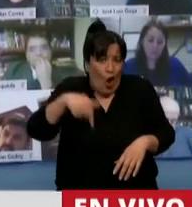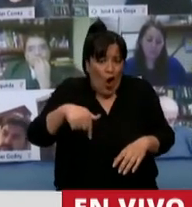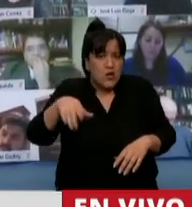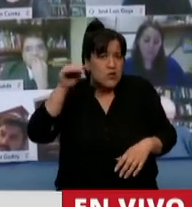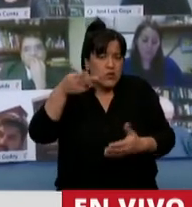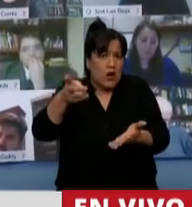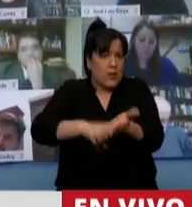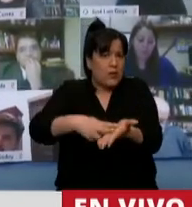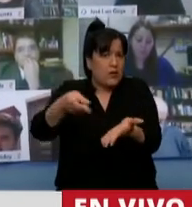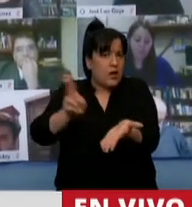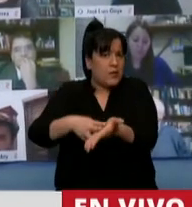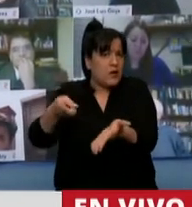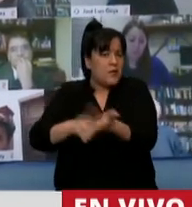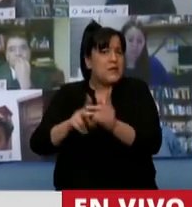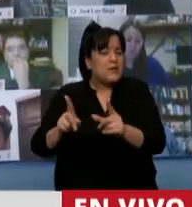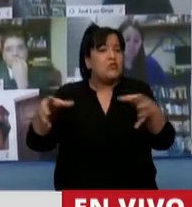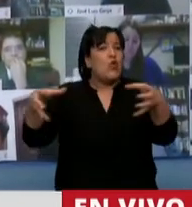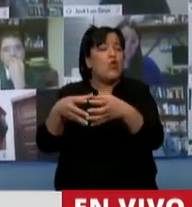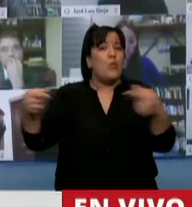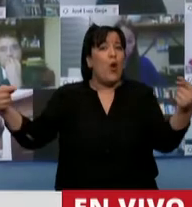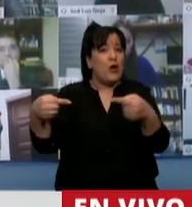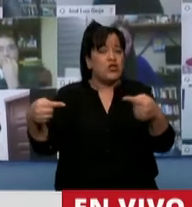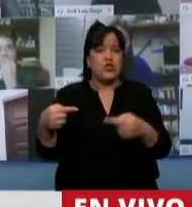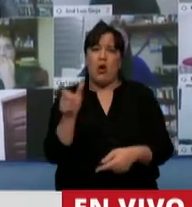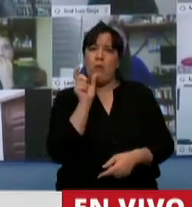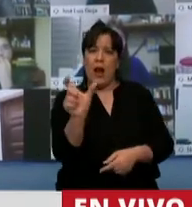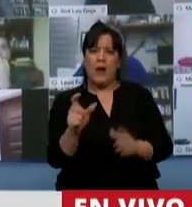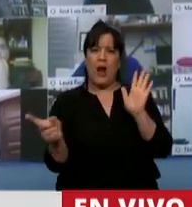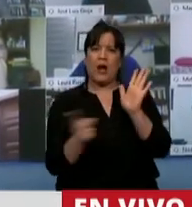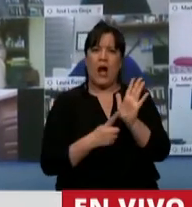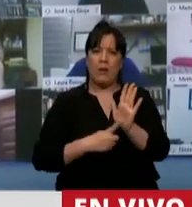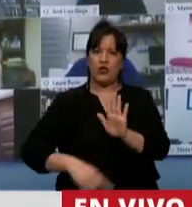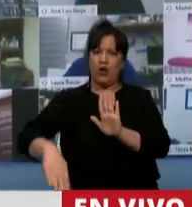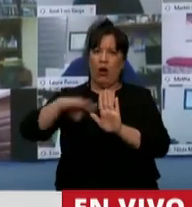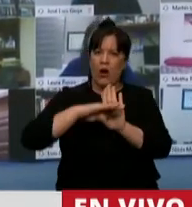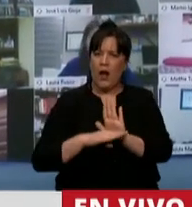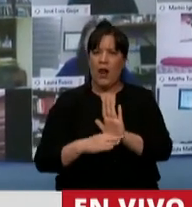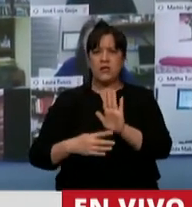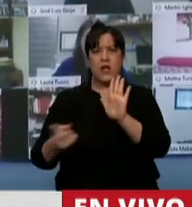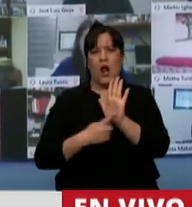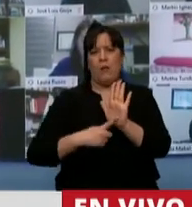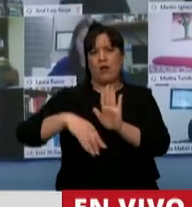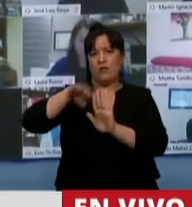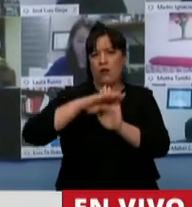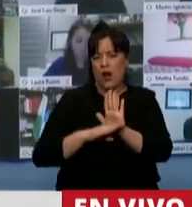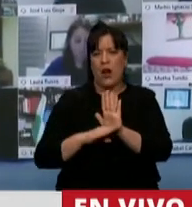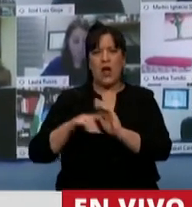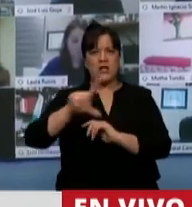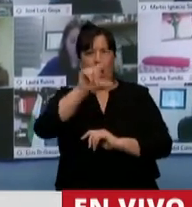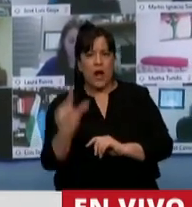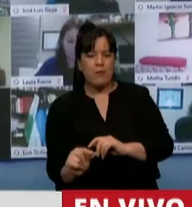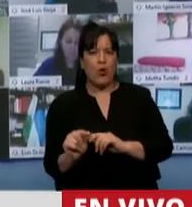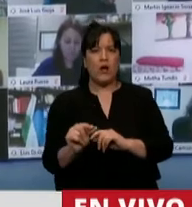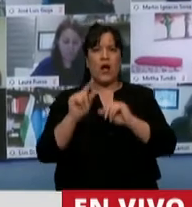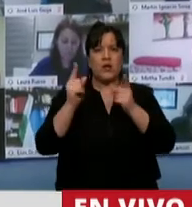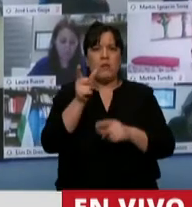vez que habló un diputado de la oposición la palabra reglamento, reglas, la palabra república, la palabra